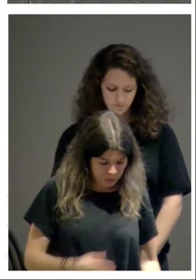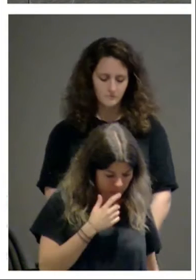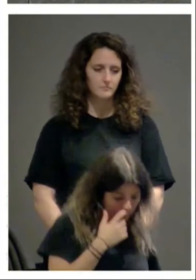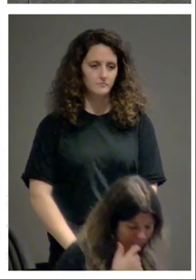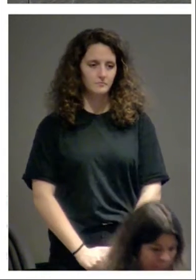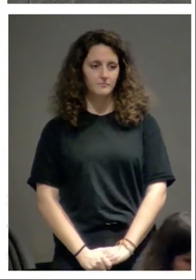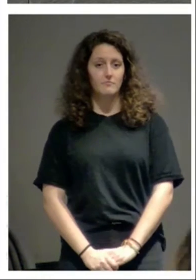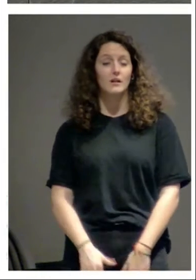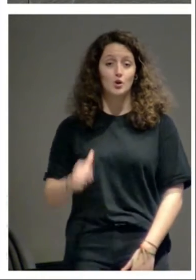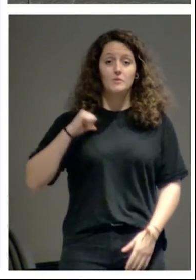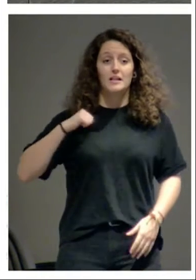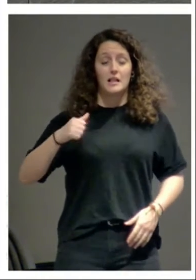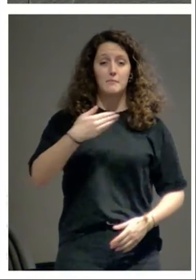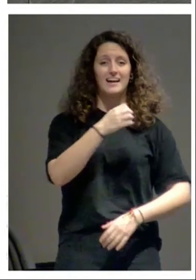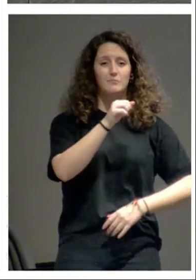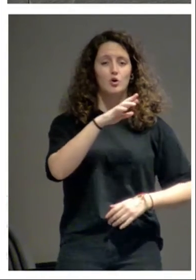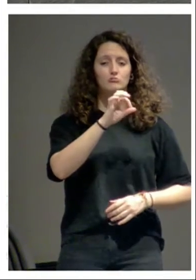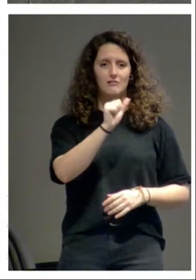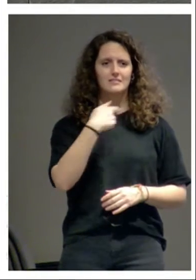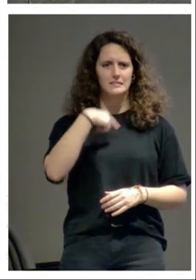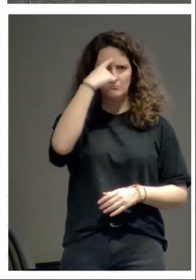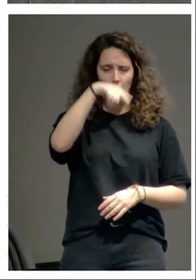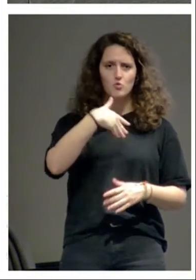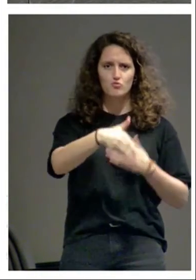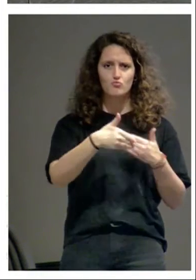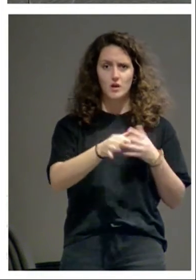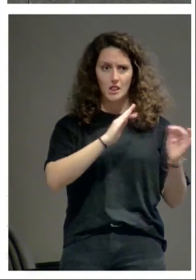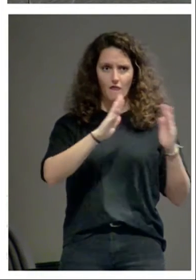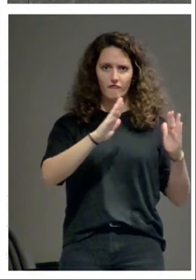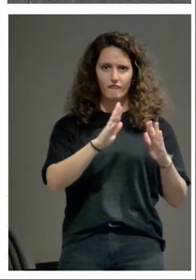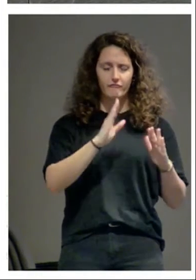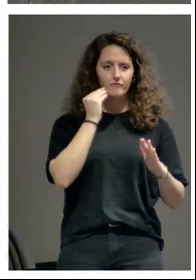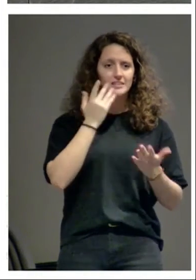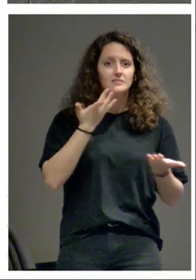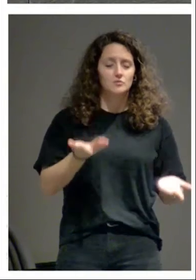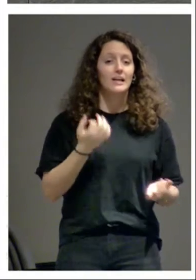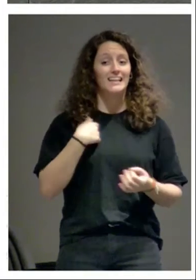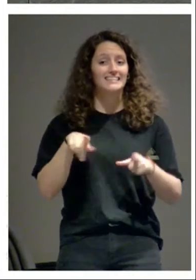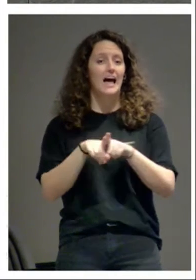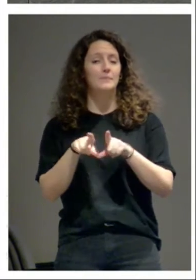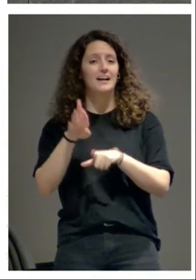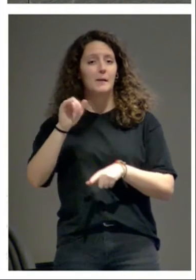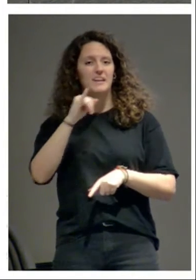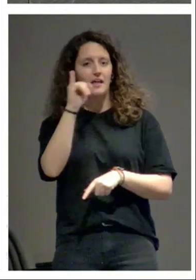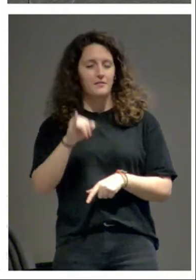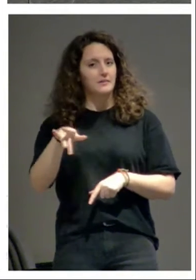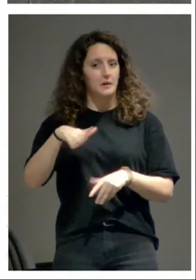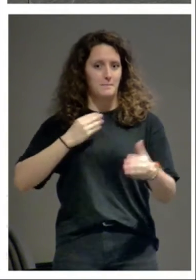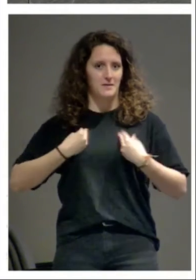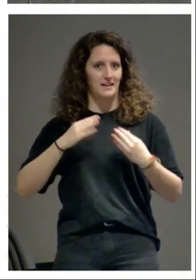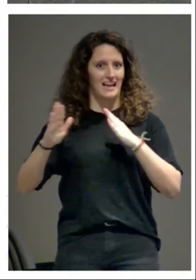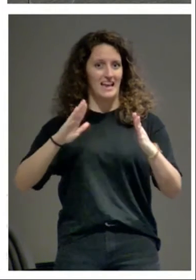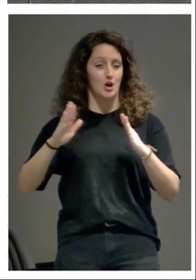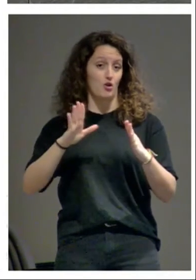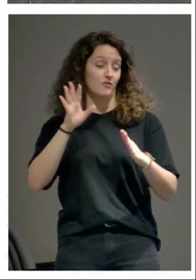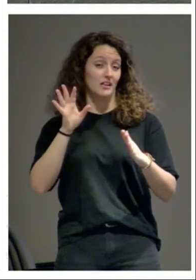sabemos de cuándo es y son estas fechas y sabemos que las hermanas Ramírez estaban viviendo en los años finales